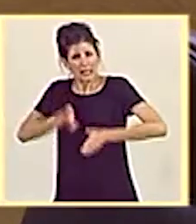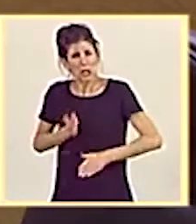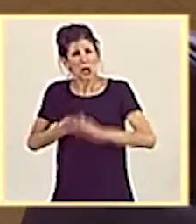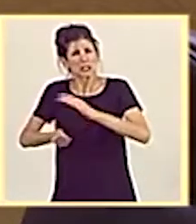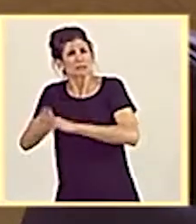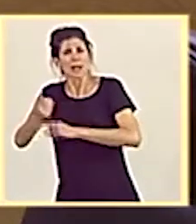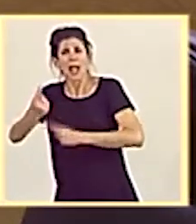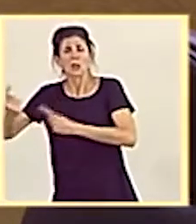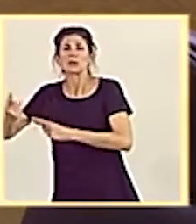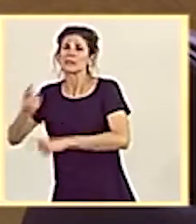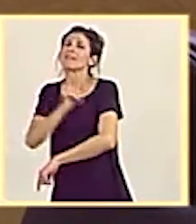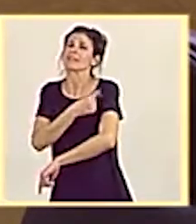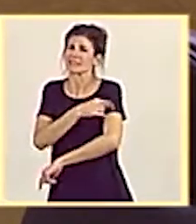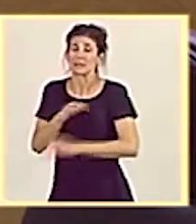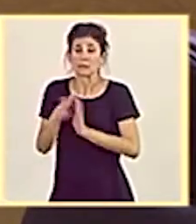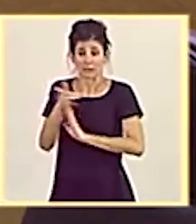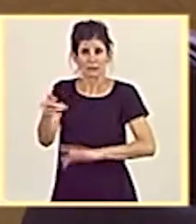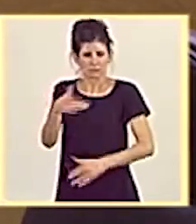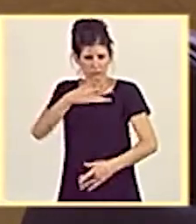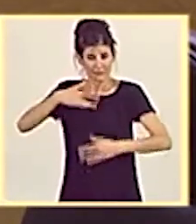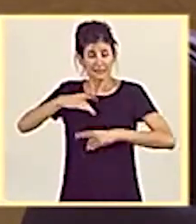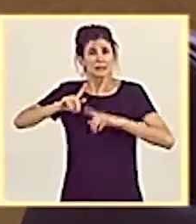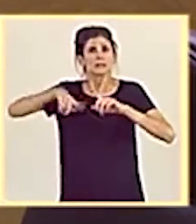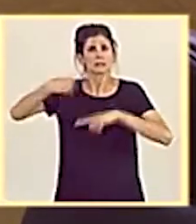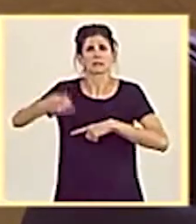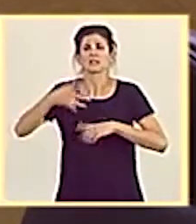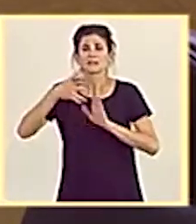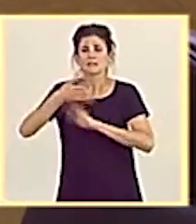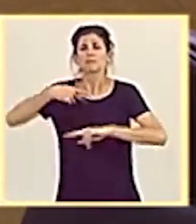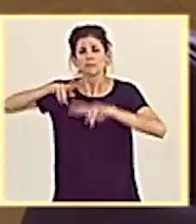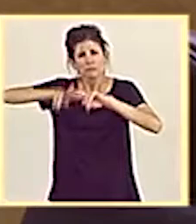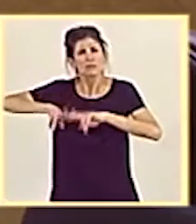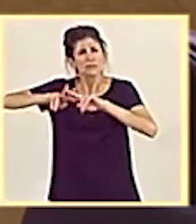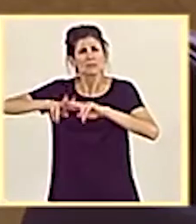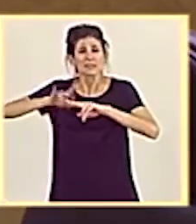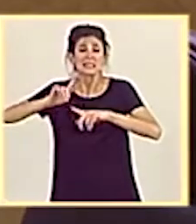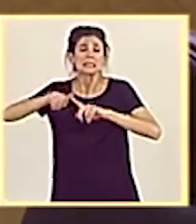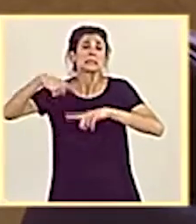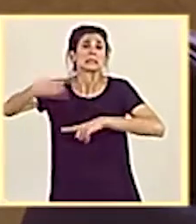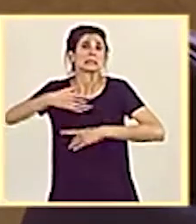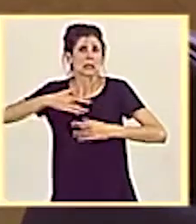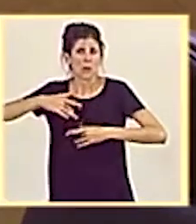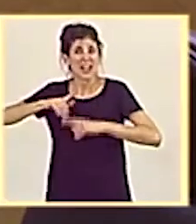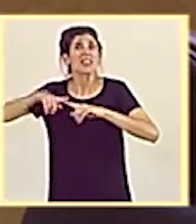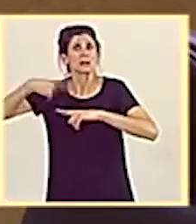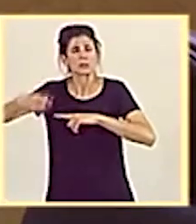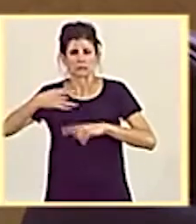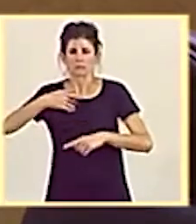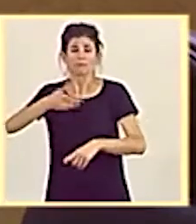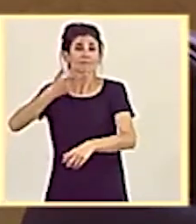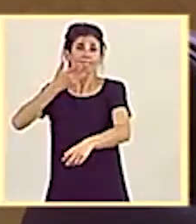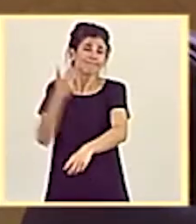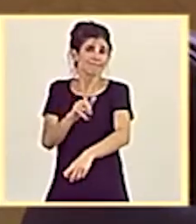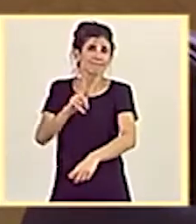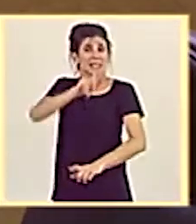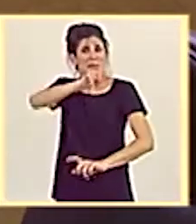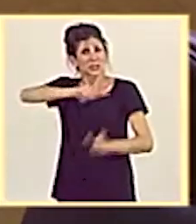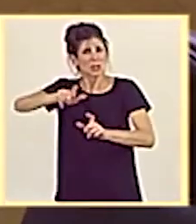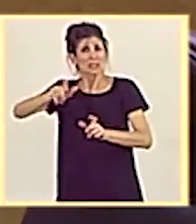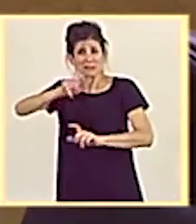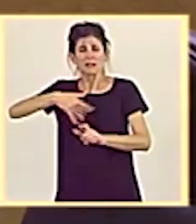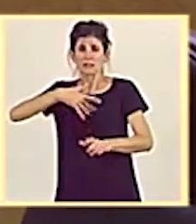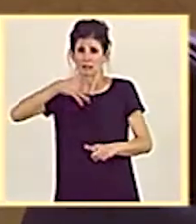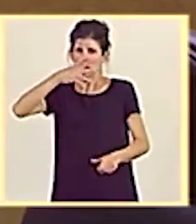en aquel momento cuando se valoraba su discapacidad eran desconocidas. Cuestiones que las personas afectadas siguen denunciando